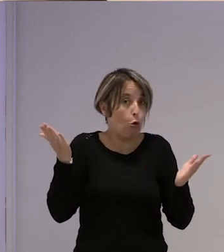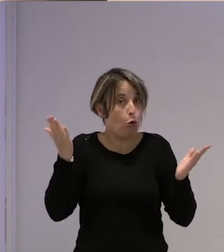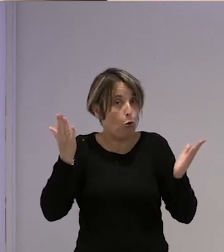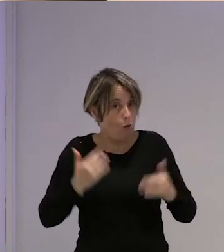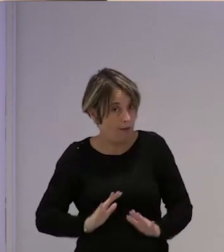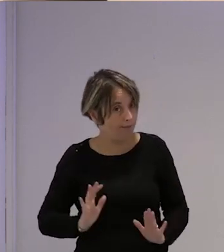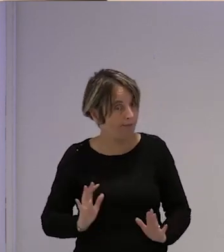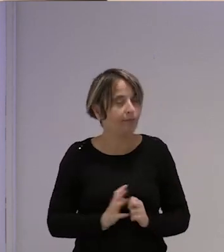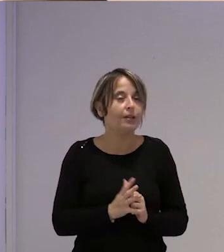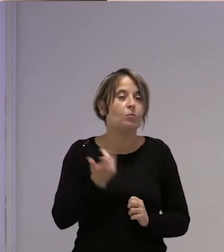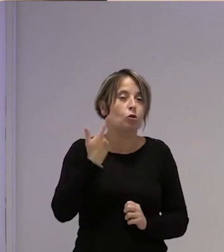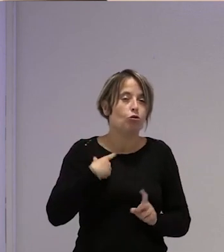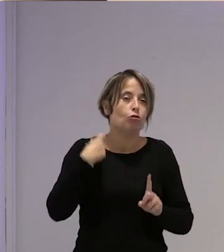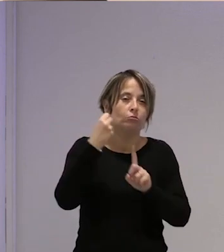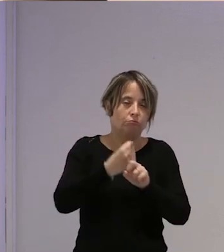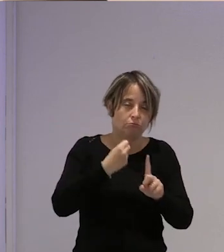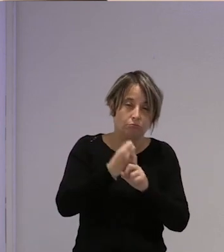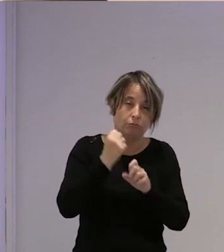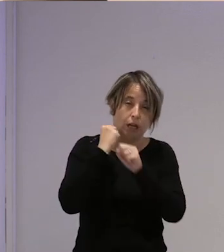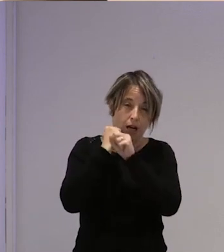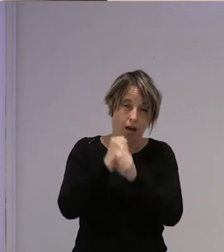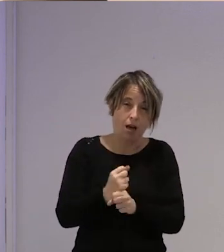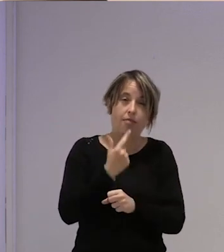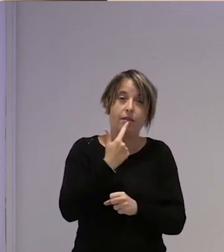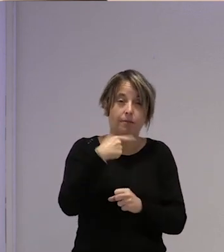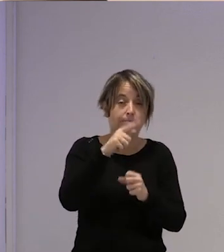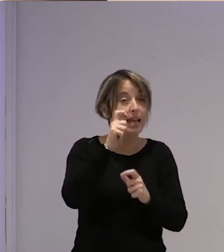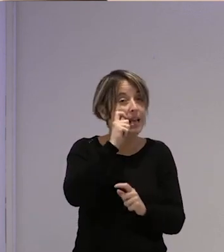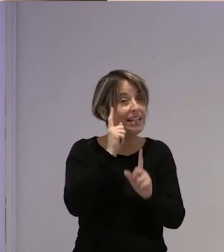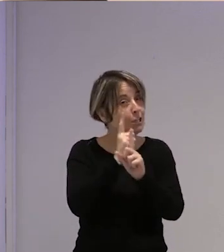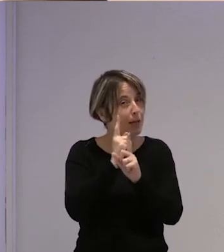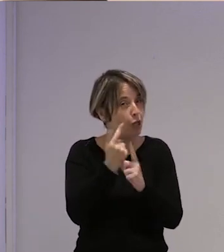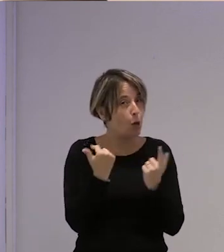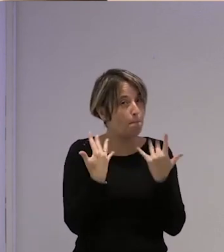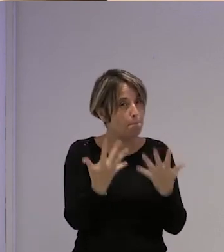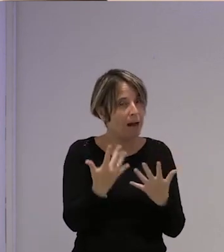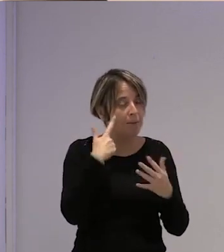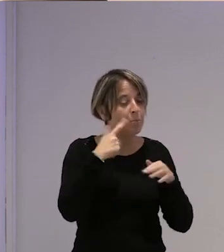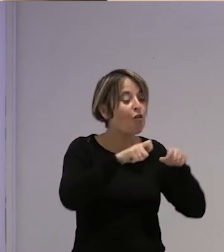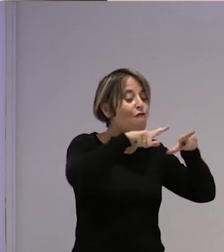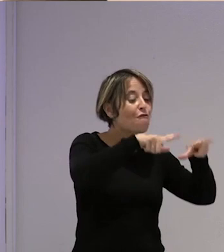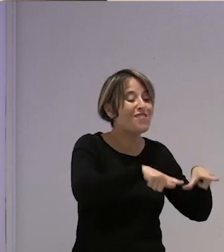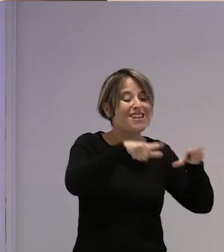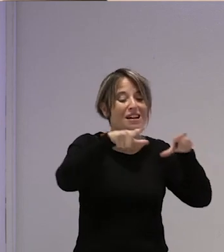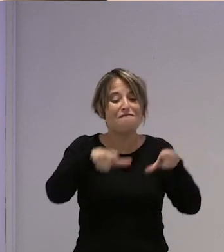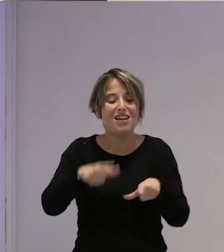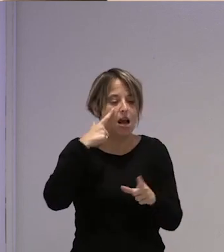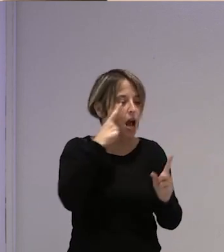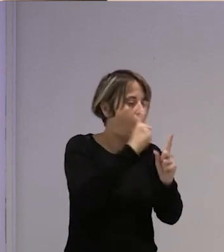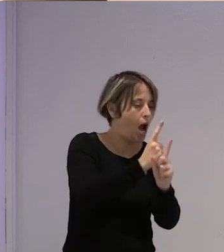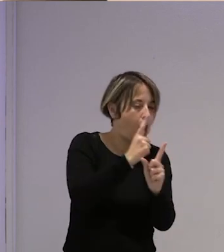lleváis mucho tiempo diciendo hace falta que se pongan las pilas y que haya inspecciones finca por finca claro